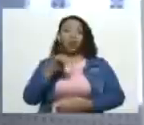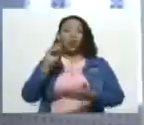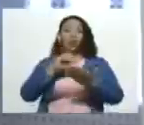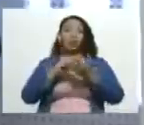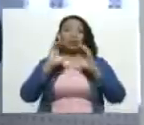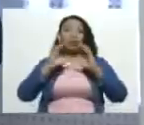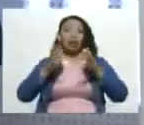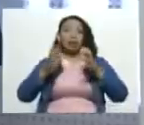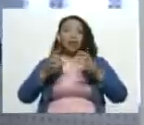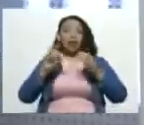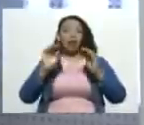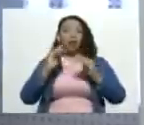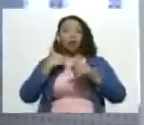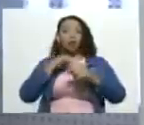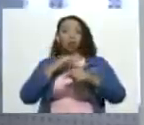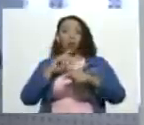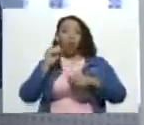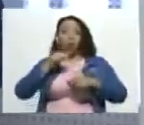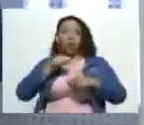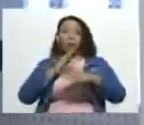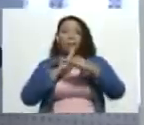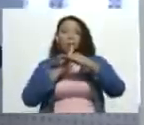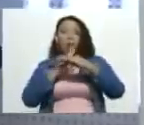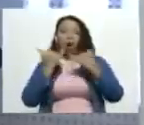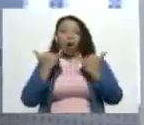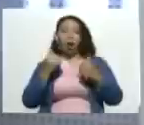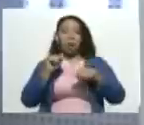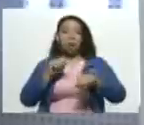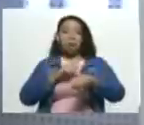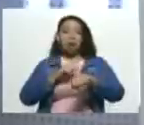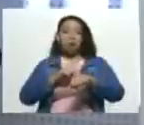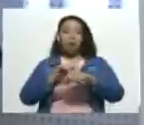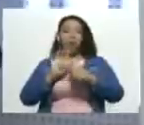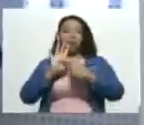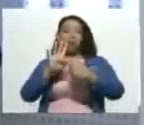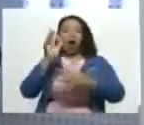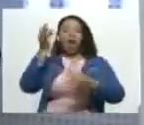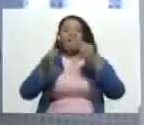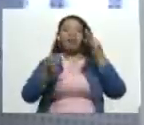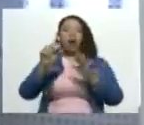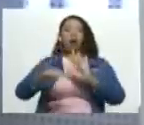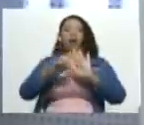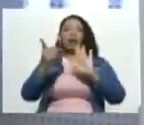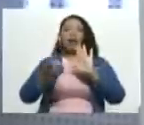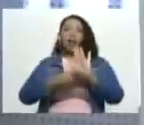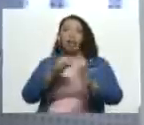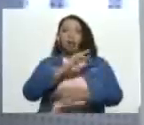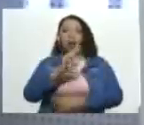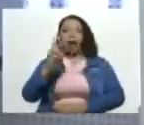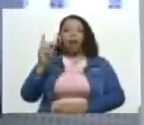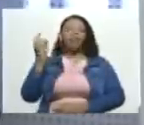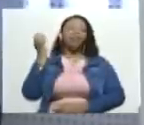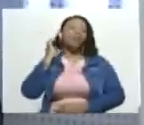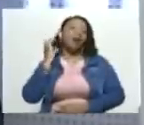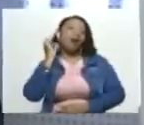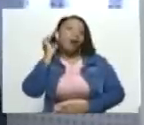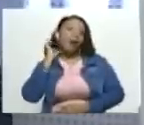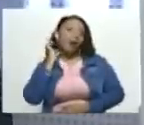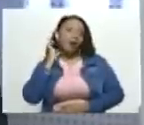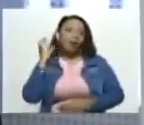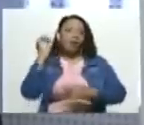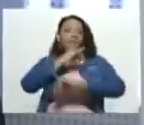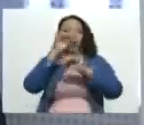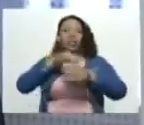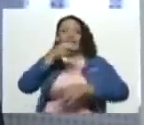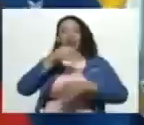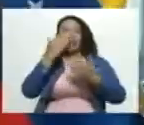Pero tenemos que hacer un paréntesis, porque ahora mismo se va a dirigir el país el Fiscal General de la República. Tarek William Saad, Fiscal. Feliz tarde,